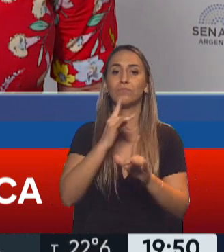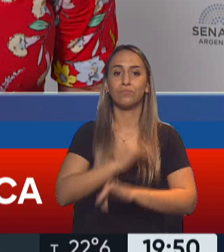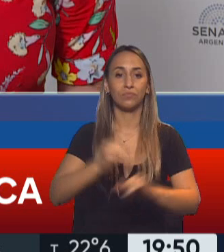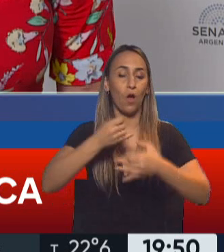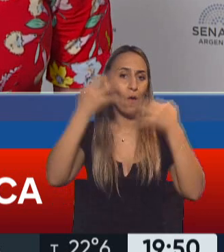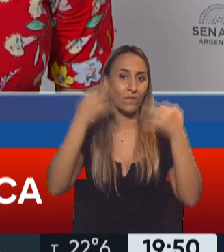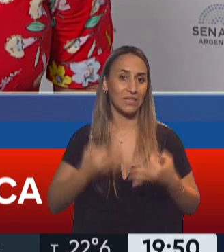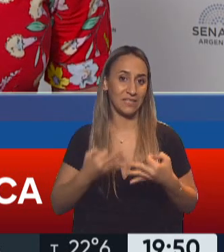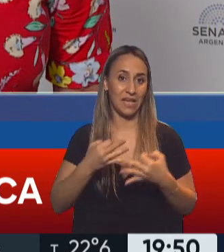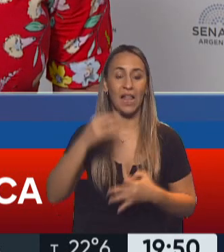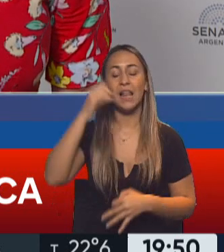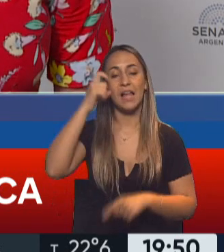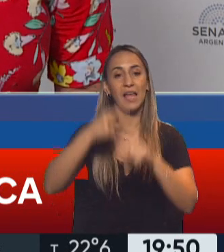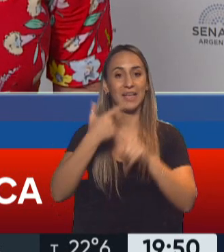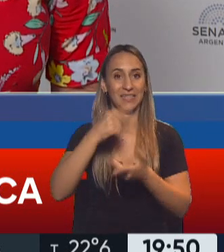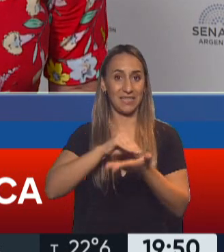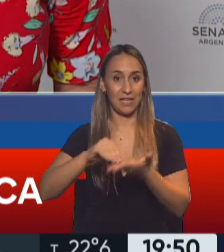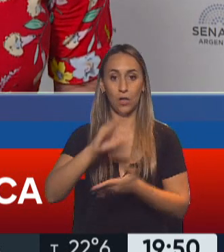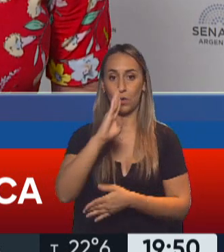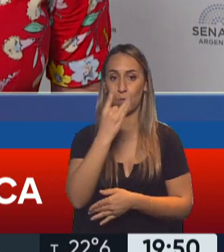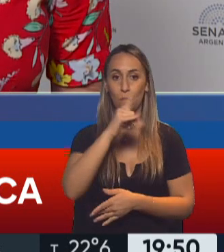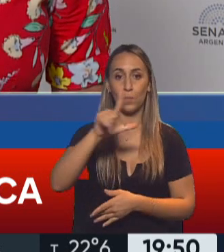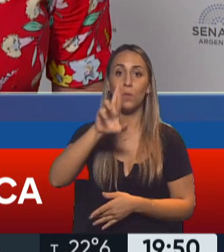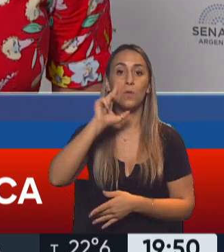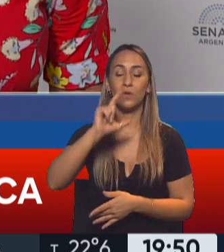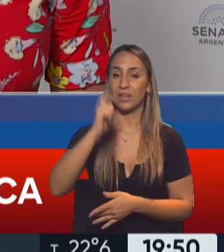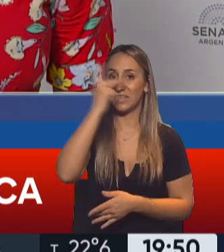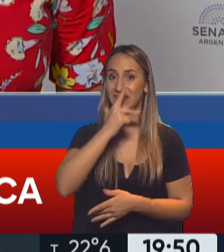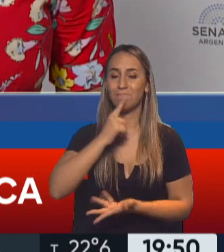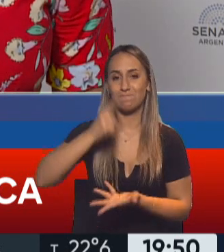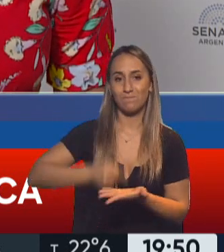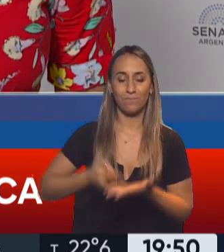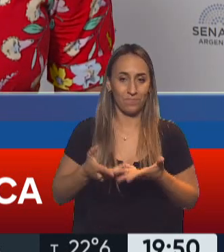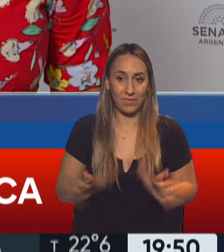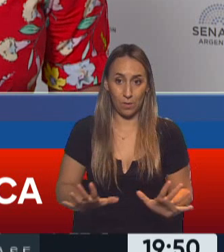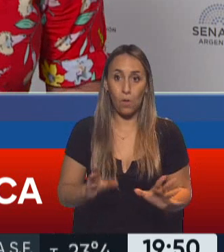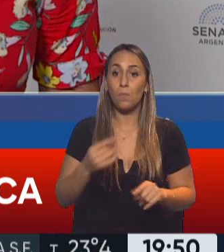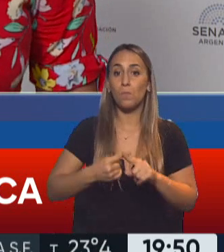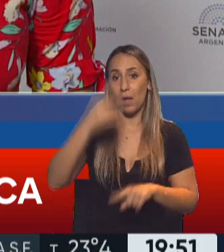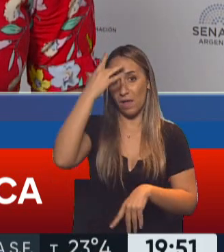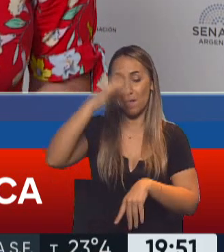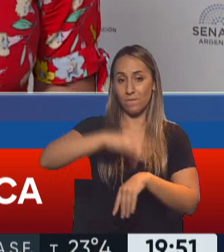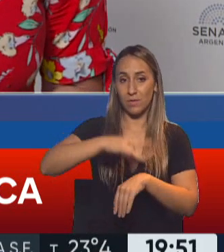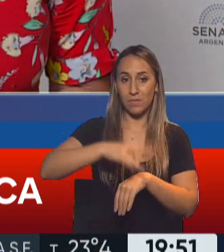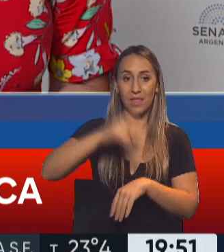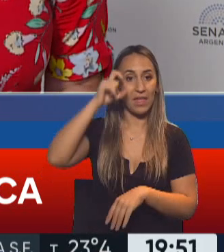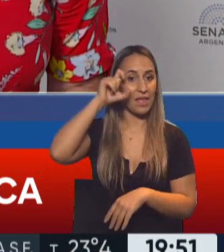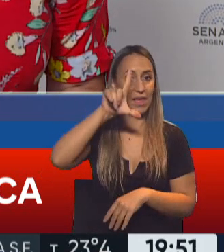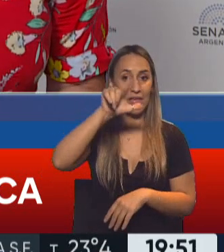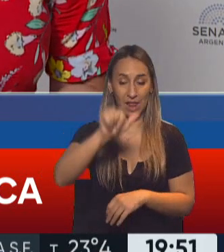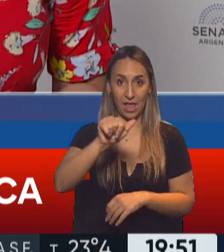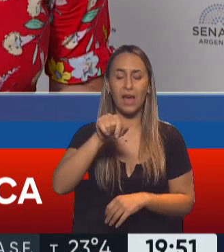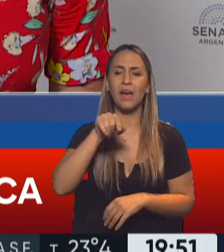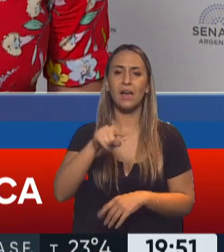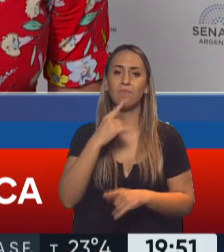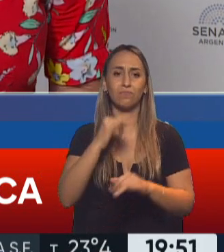que decidió dejar su banca a raíz de la enfermedad que padece, ELA, esclerosis lateral amiotrófica. Dijo que deja la